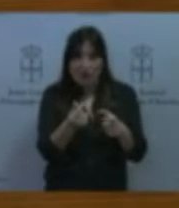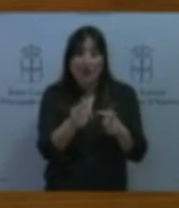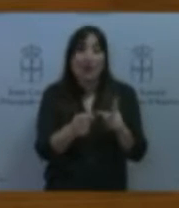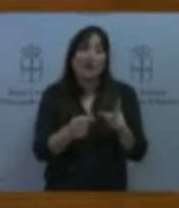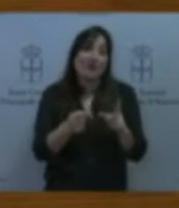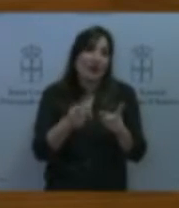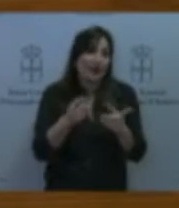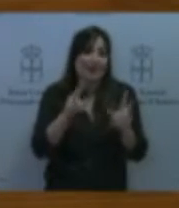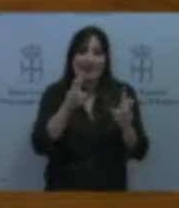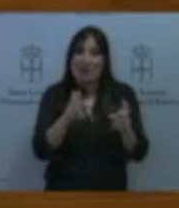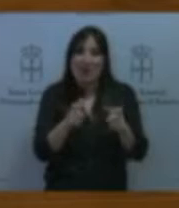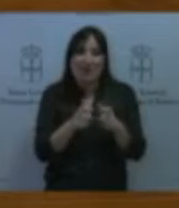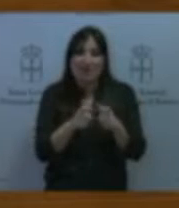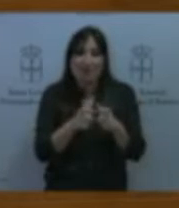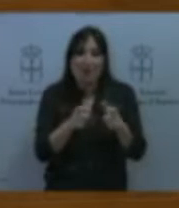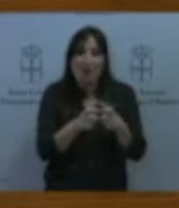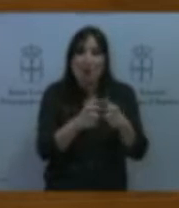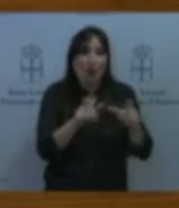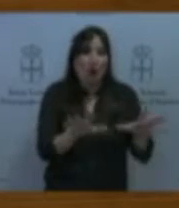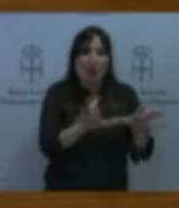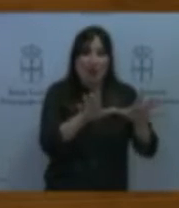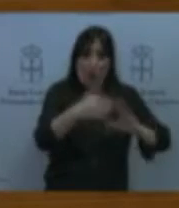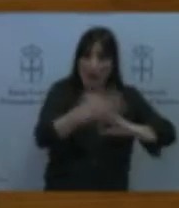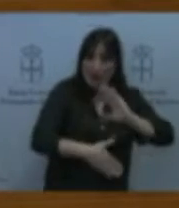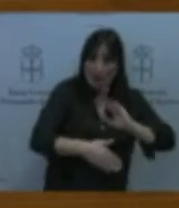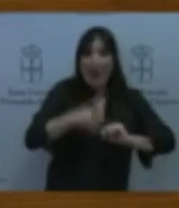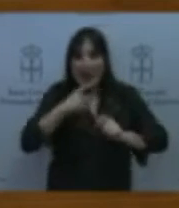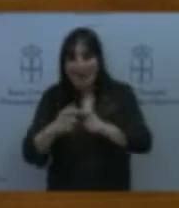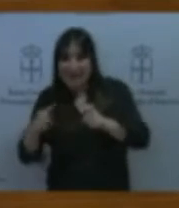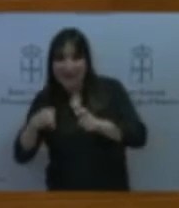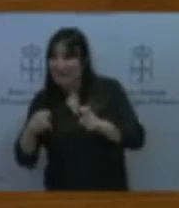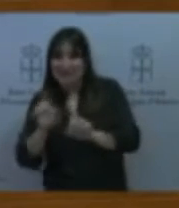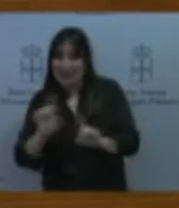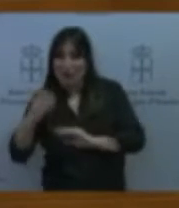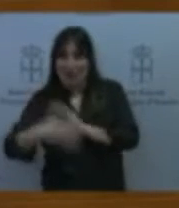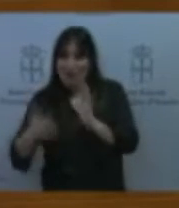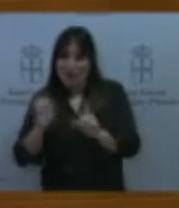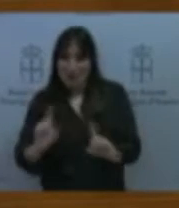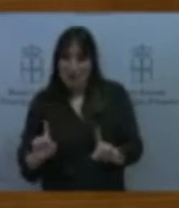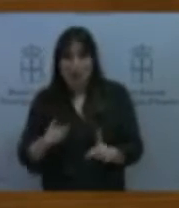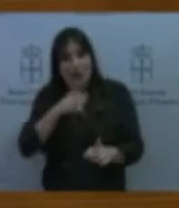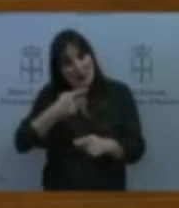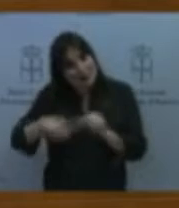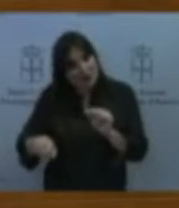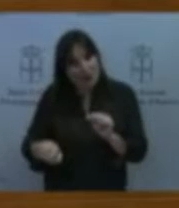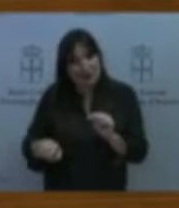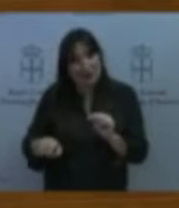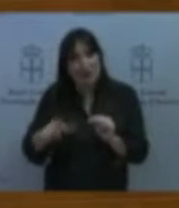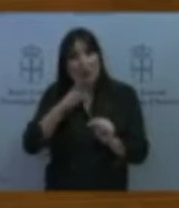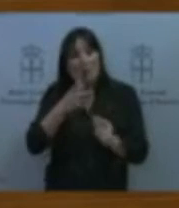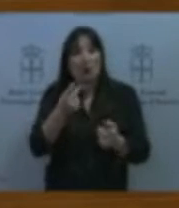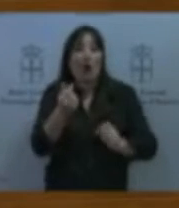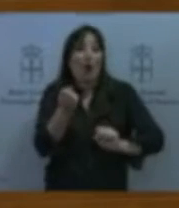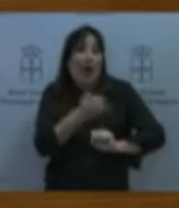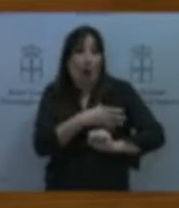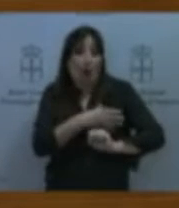10 y aparecerá una dimensión distinta. Los ahorros se producirán automáticamente en esa